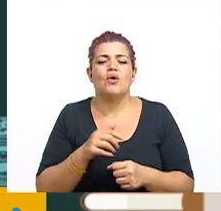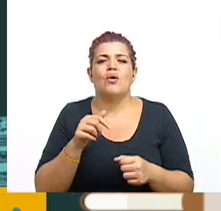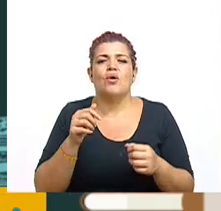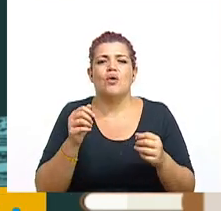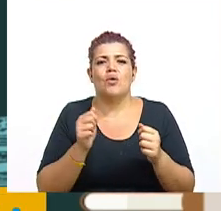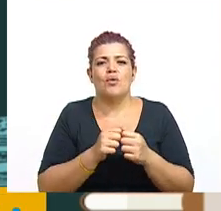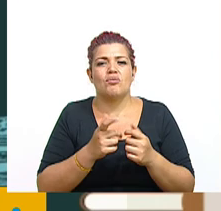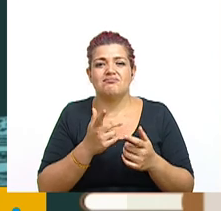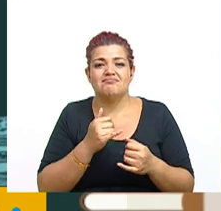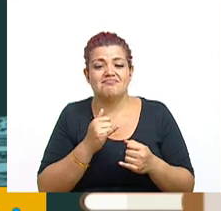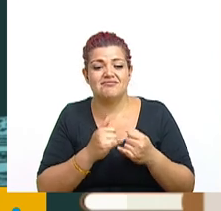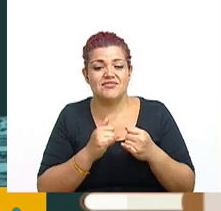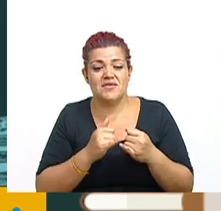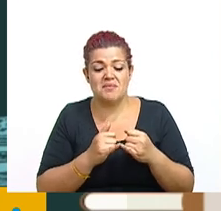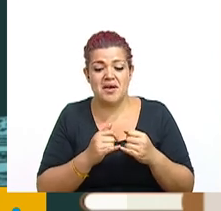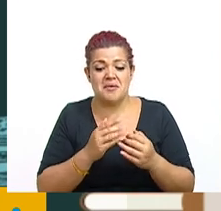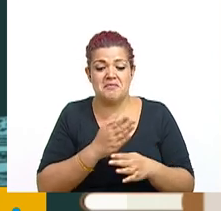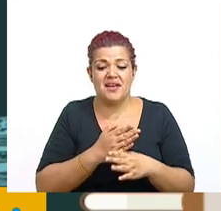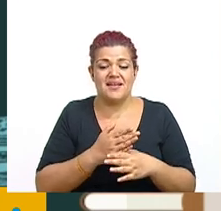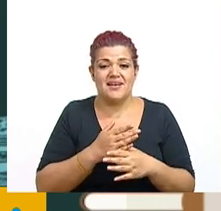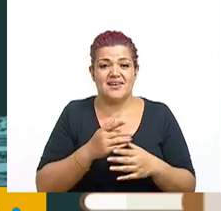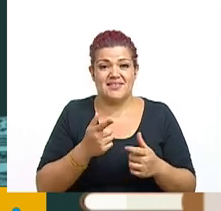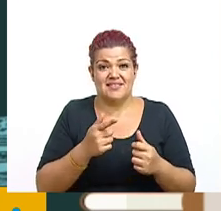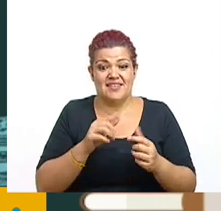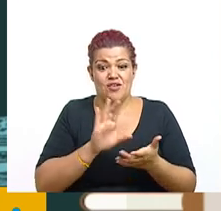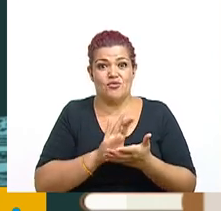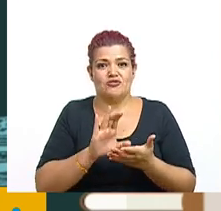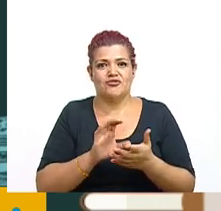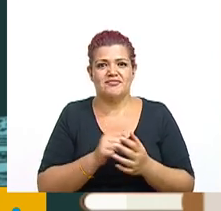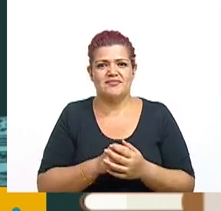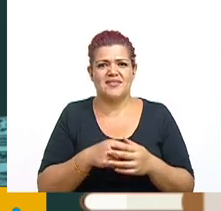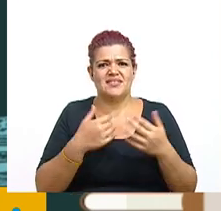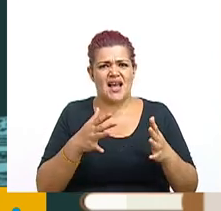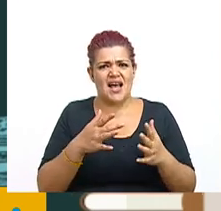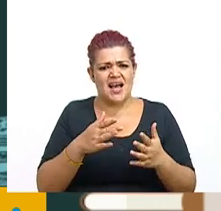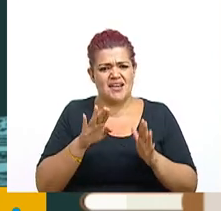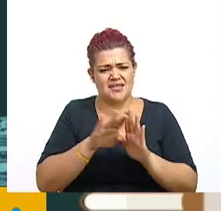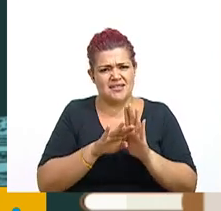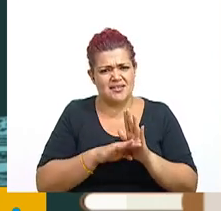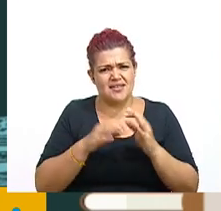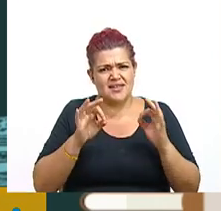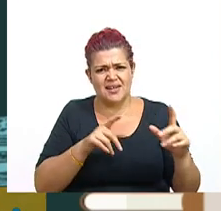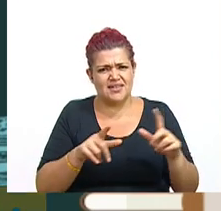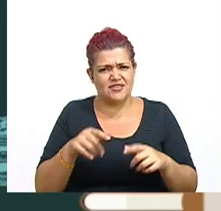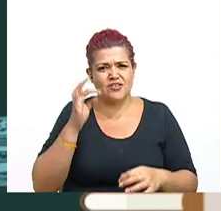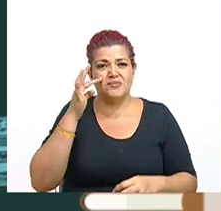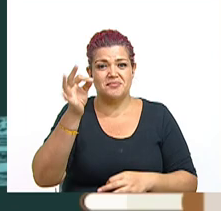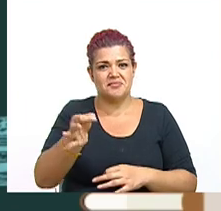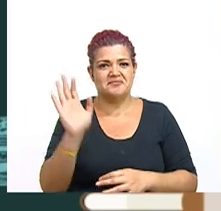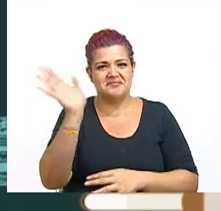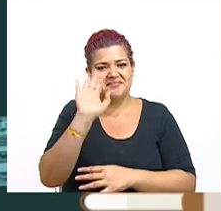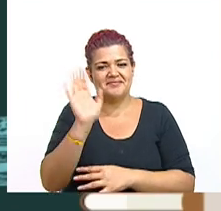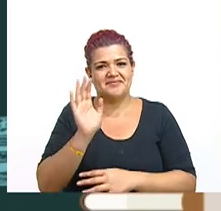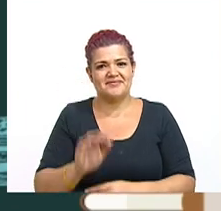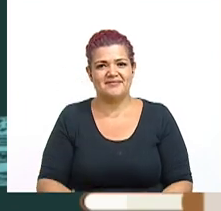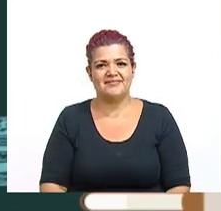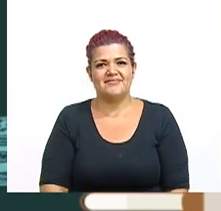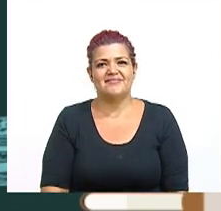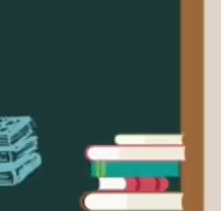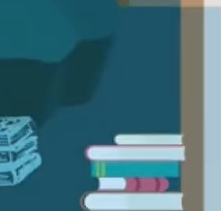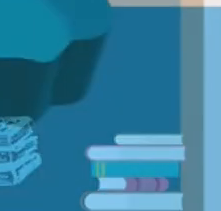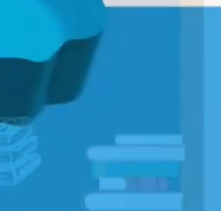última parte del ciclo lectivo. Yo soy el profesor José Pablo Ramírez, pasamos lista la hora en punto. Los espero la próxima. Chao. Chao.